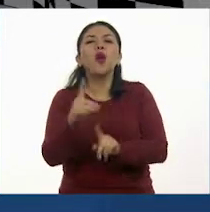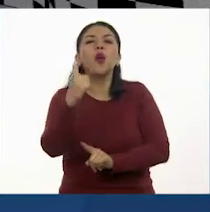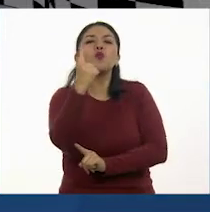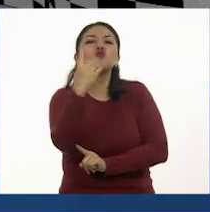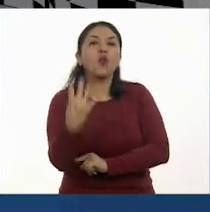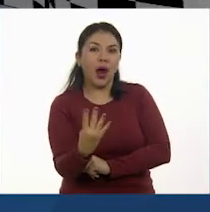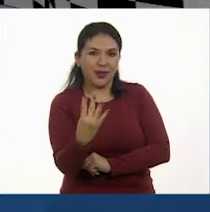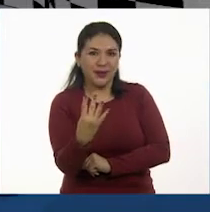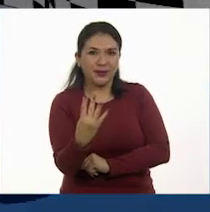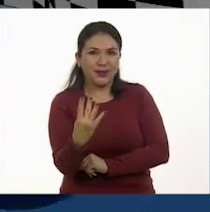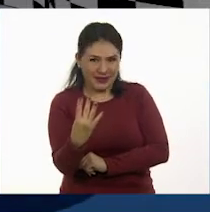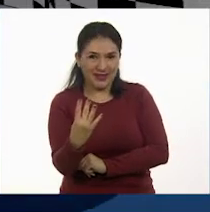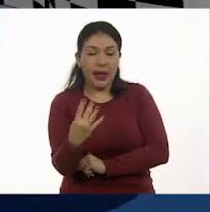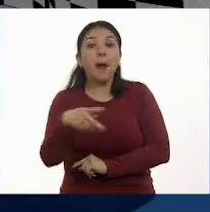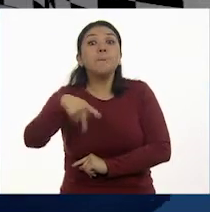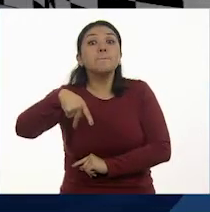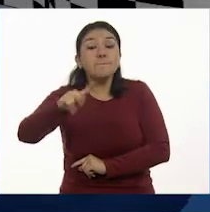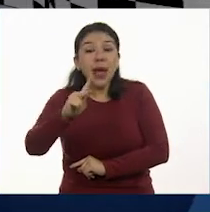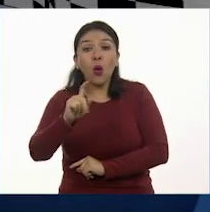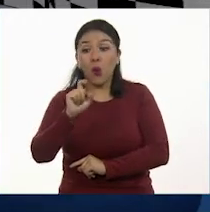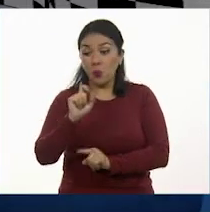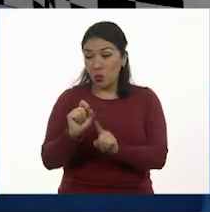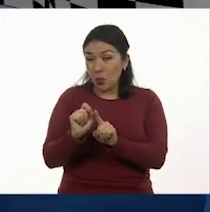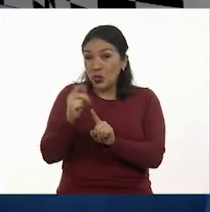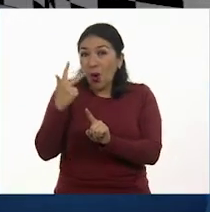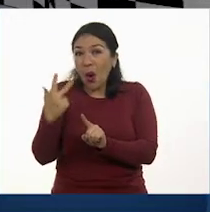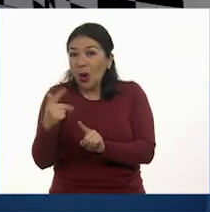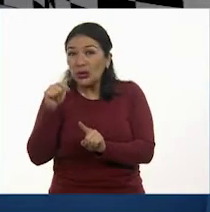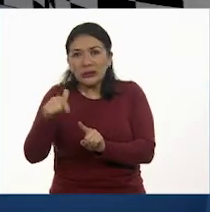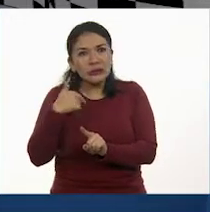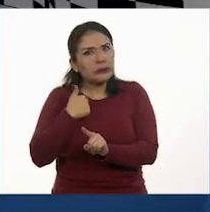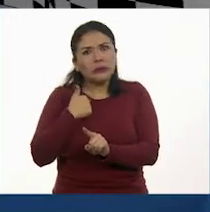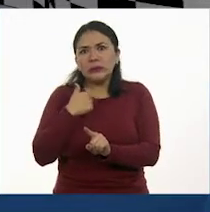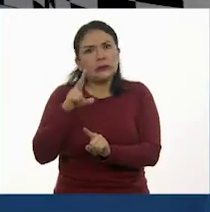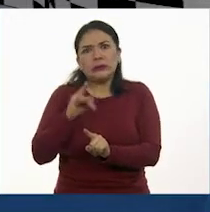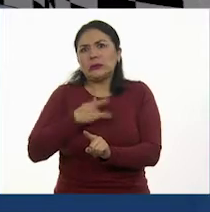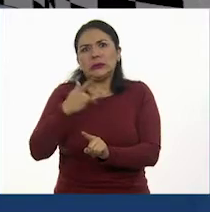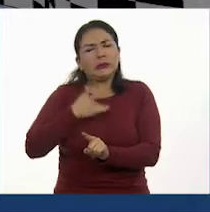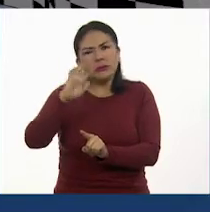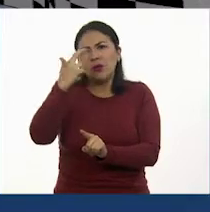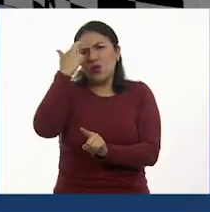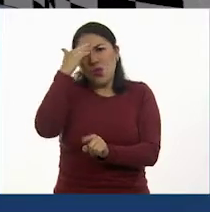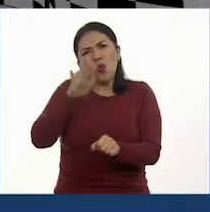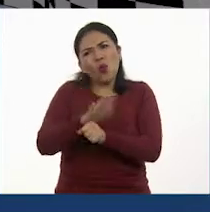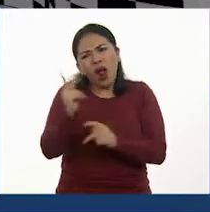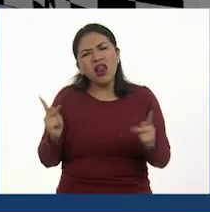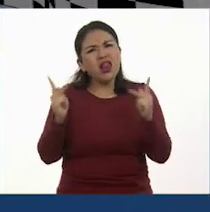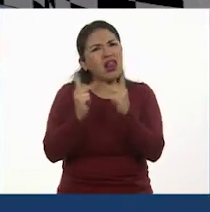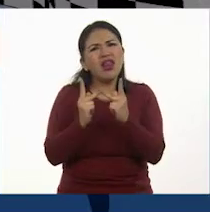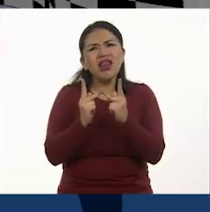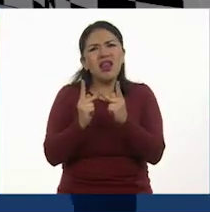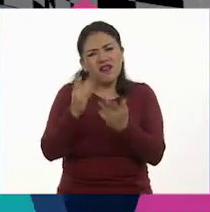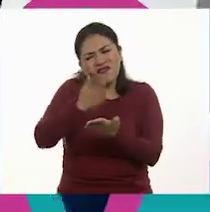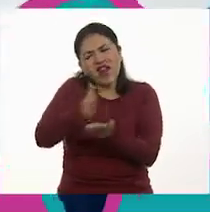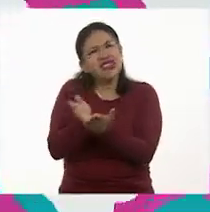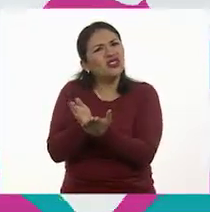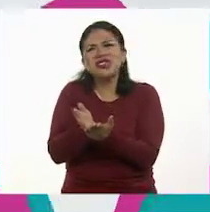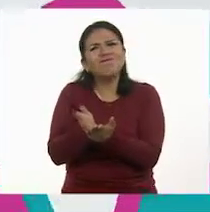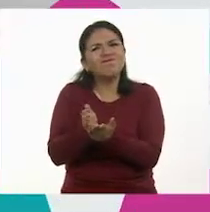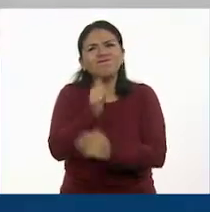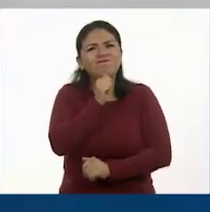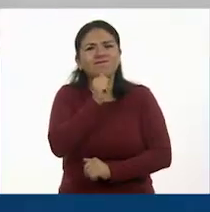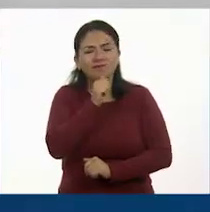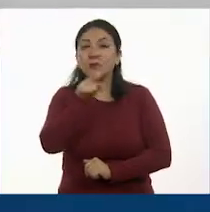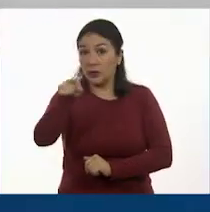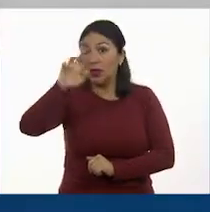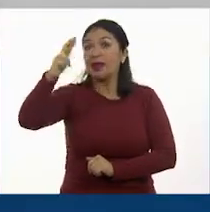un cuarto. Pero del punto ocho, la verdad es que no recuerdo cuál podría ser su equivalencia. Si tienes razón, recuerden,